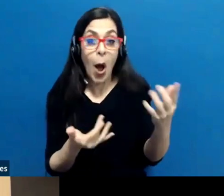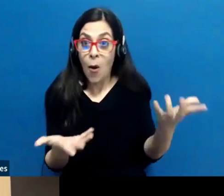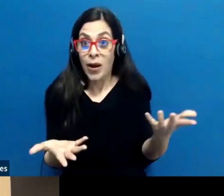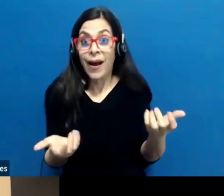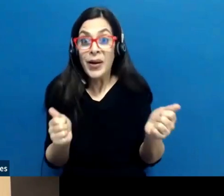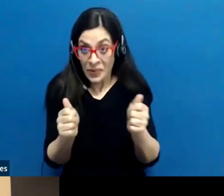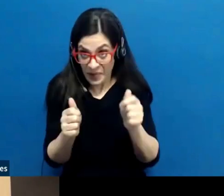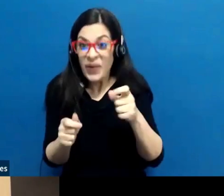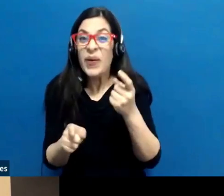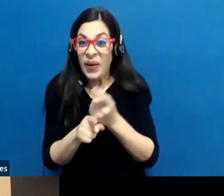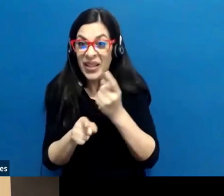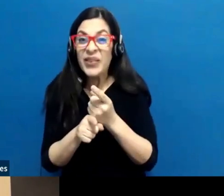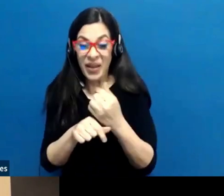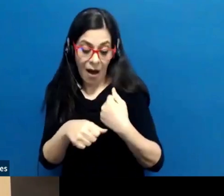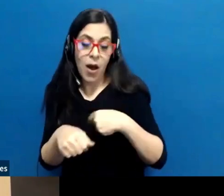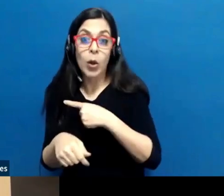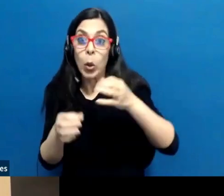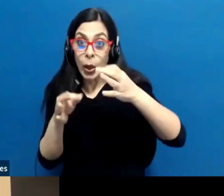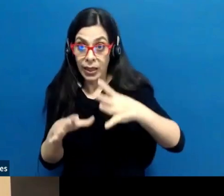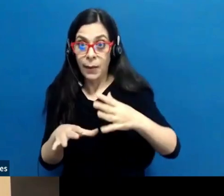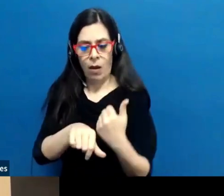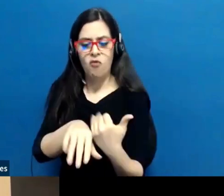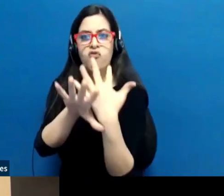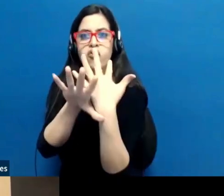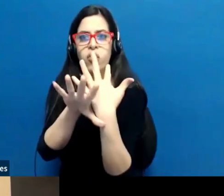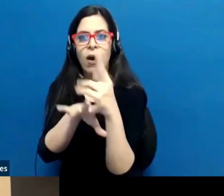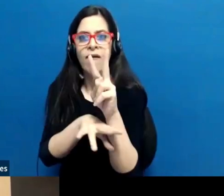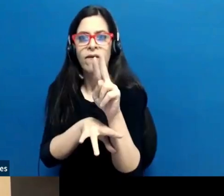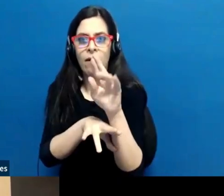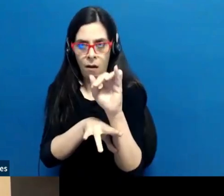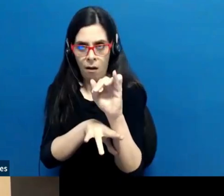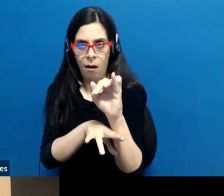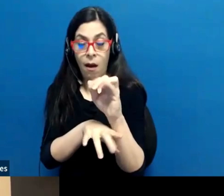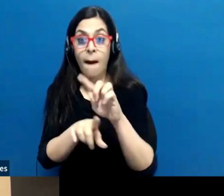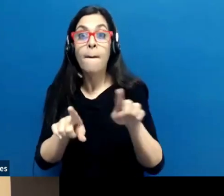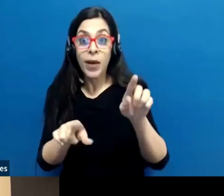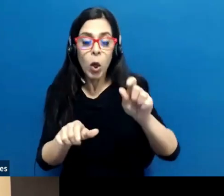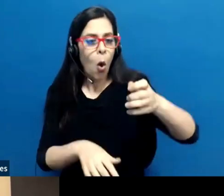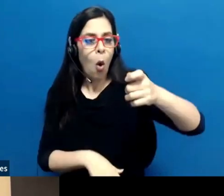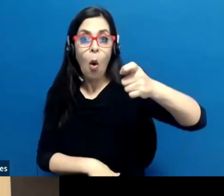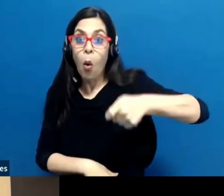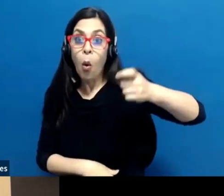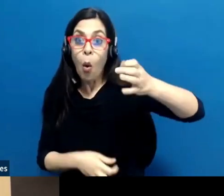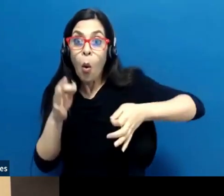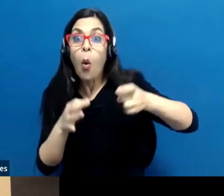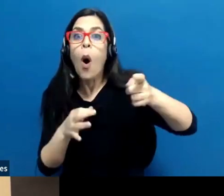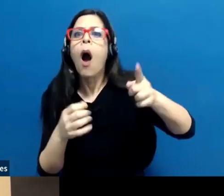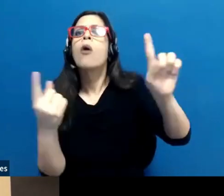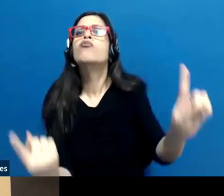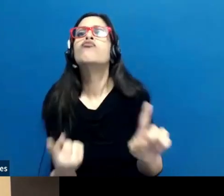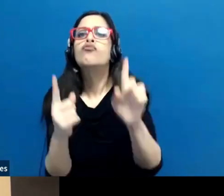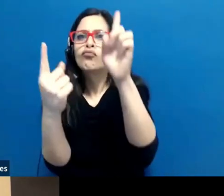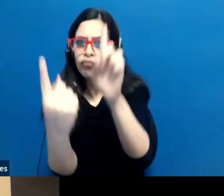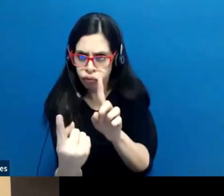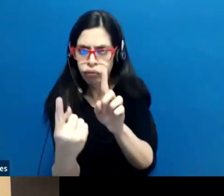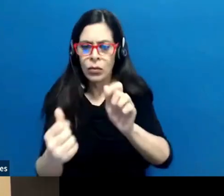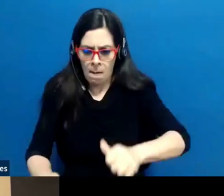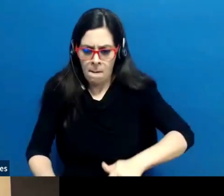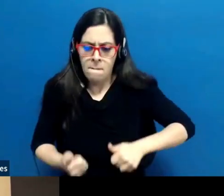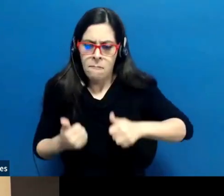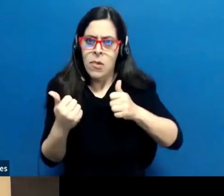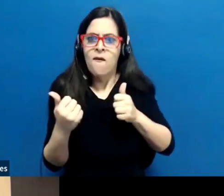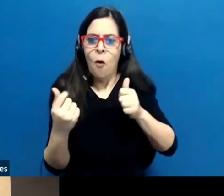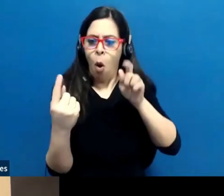intérprete de forma remota, pero en los procesos judiciales se ofrecen servicios de intérprete de forma presencial, también lo hacemos de forma remota